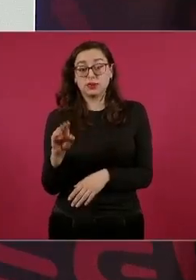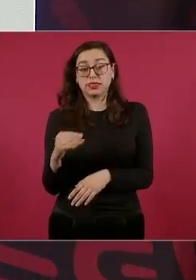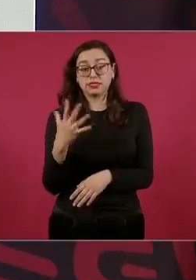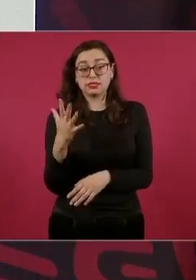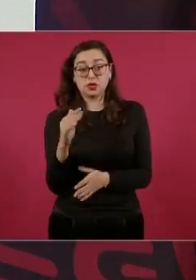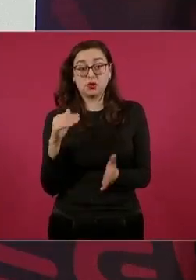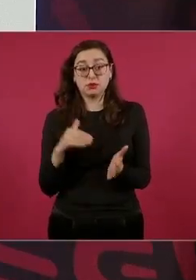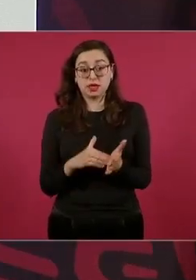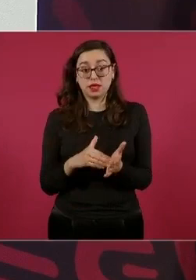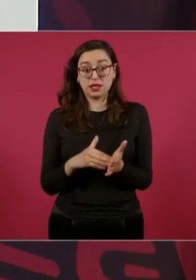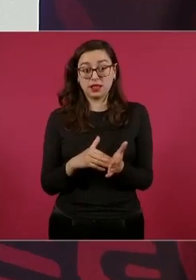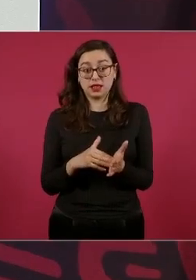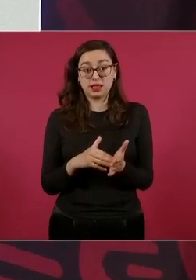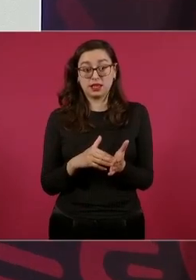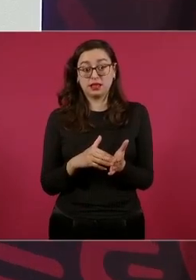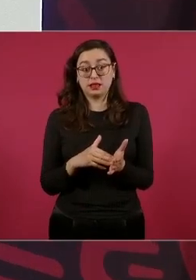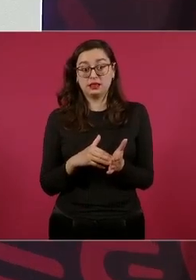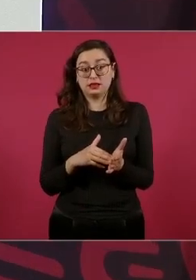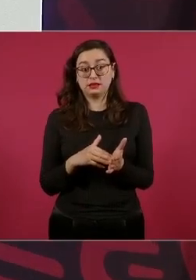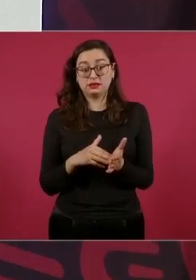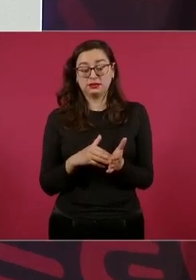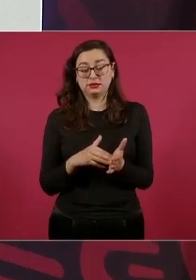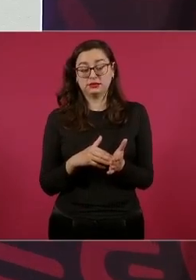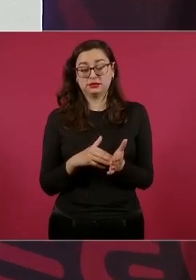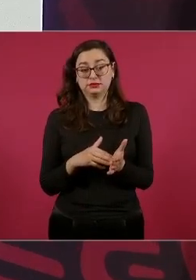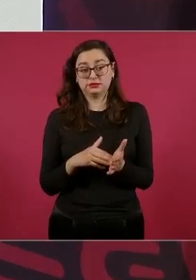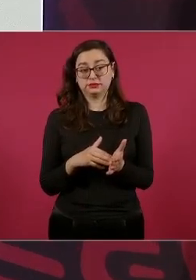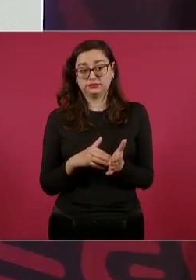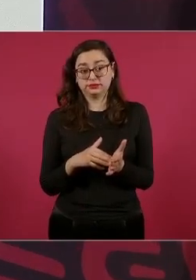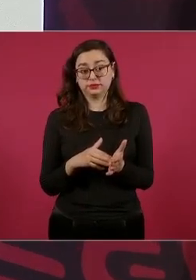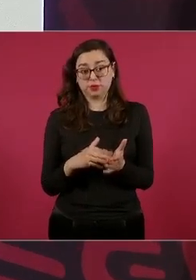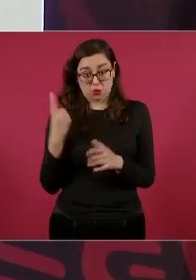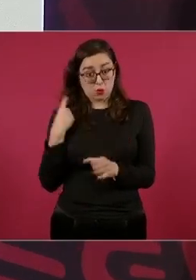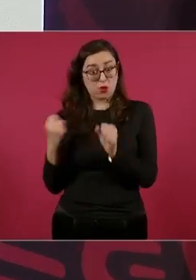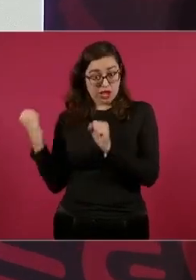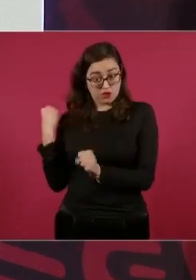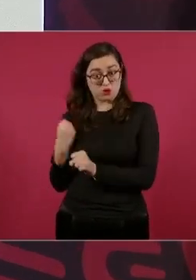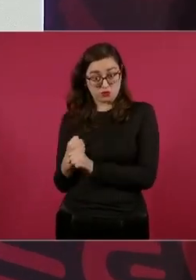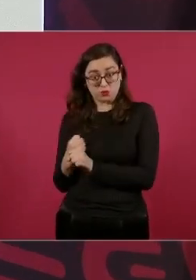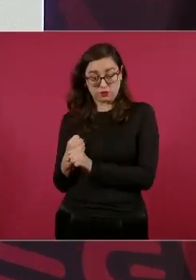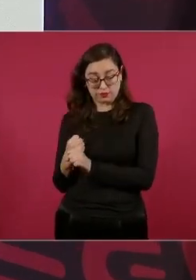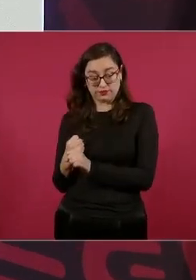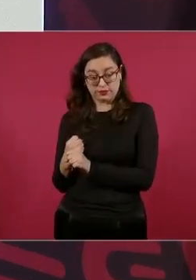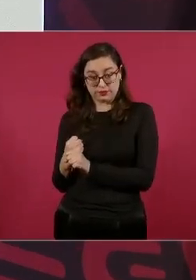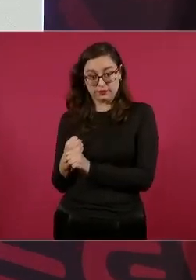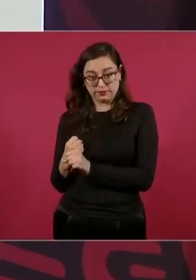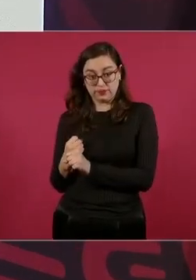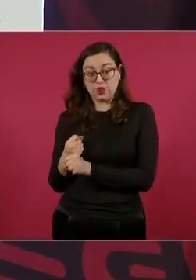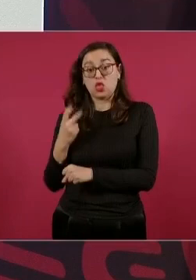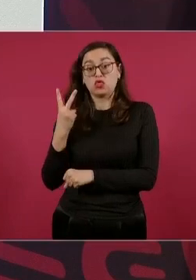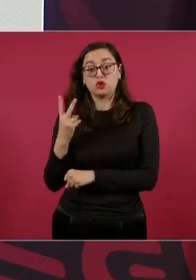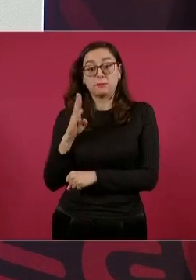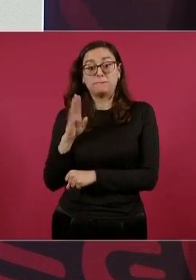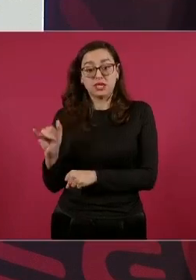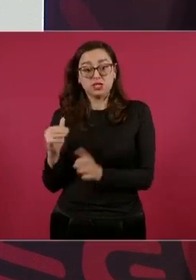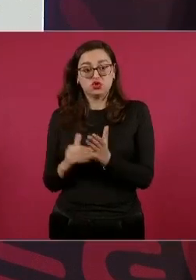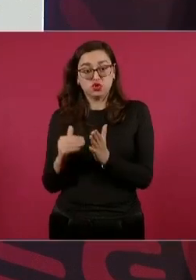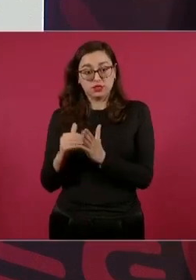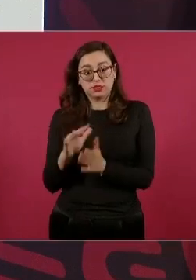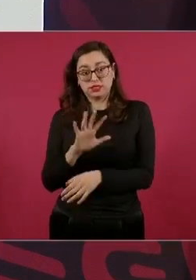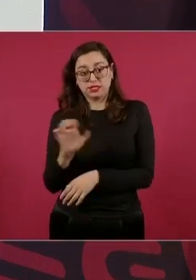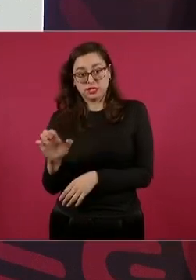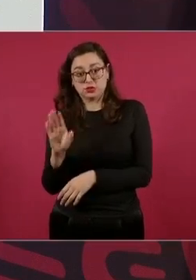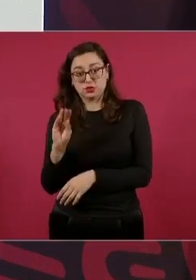mil el año pasado, 2 billones 595.